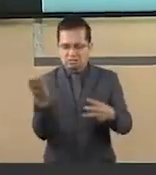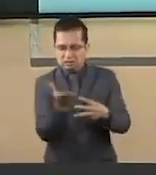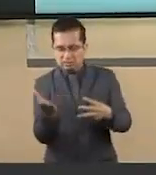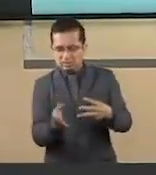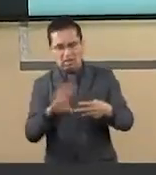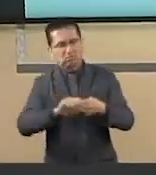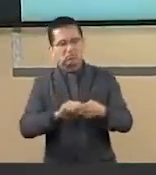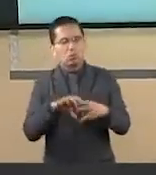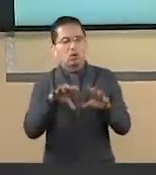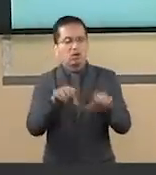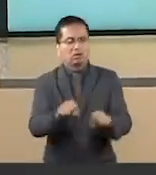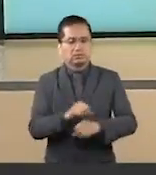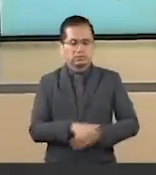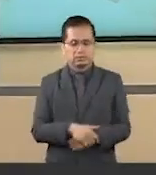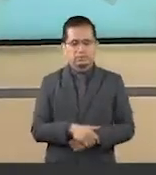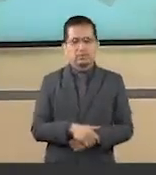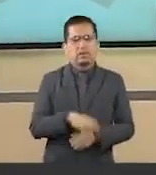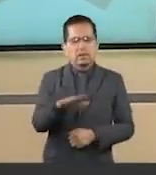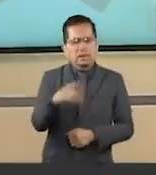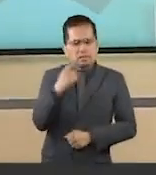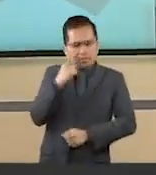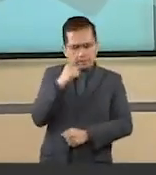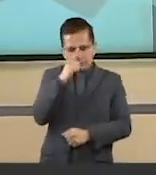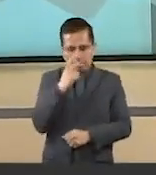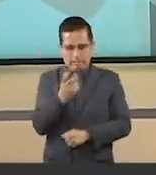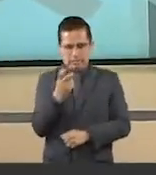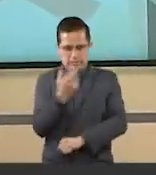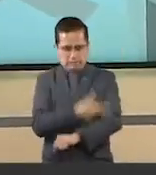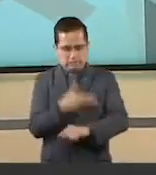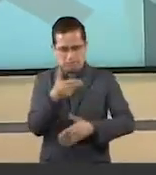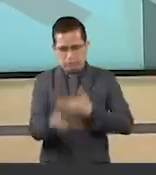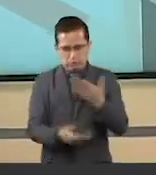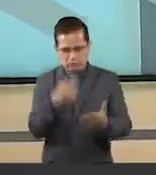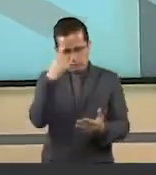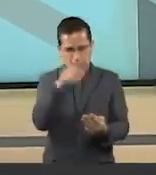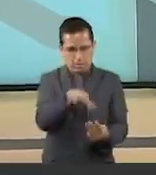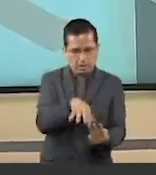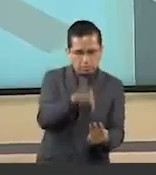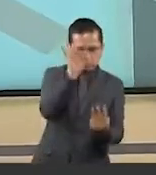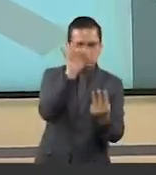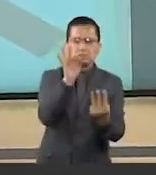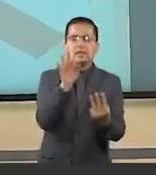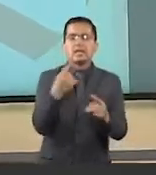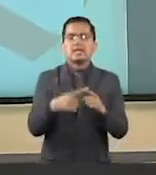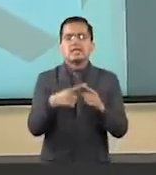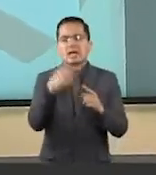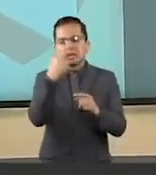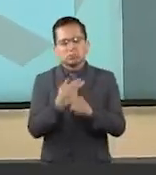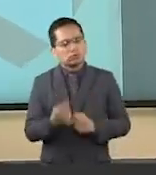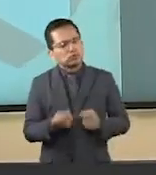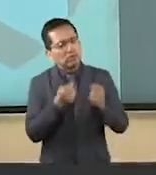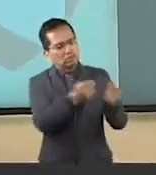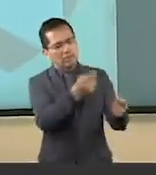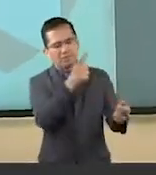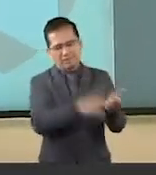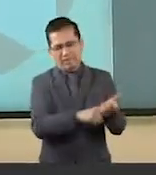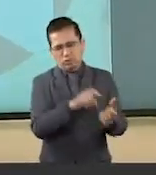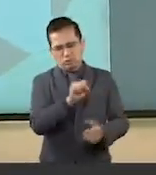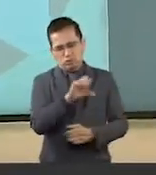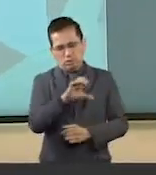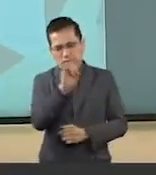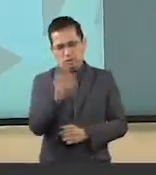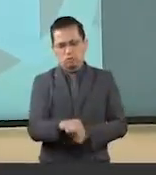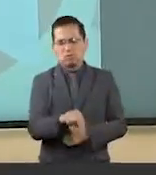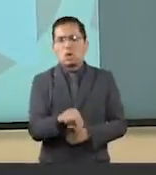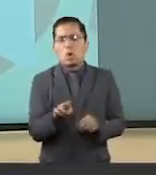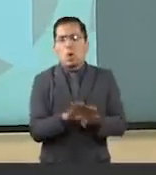Mira, regresemos a hablar un poco sobre el proceso para la elección de las y los ministros de la Suprema Corte de Justicia que ha causado tanta